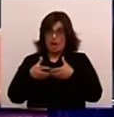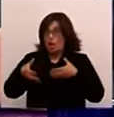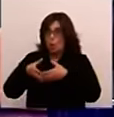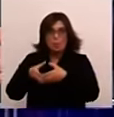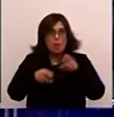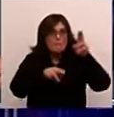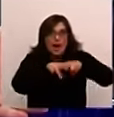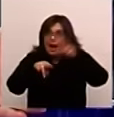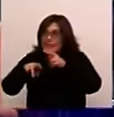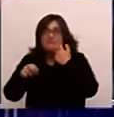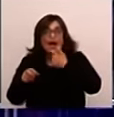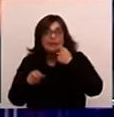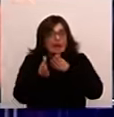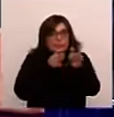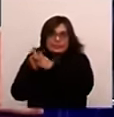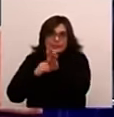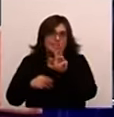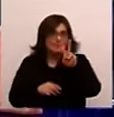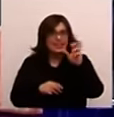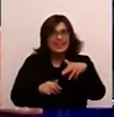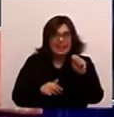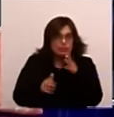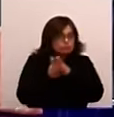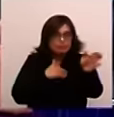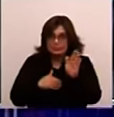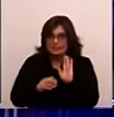que faltaban. Los que se habían escapado. Venado, por ejemplo, se había escapado.